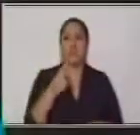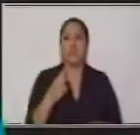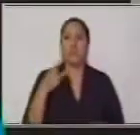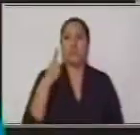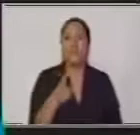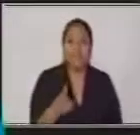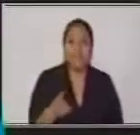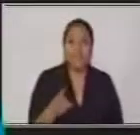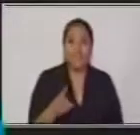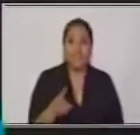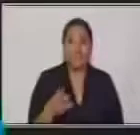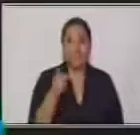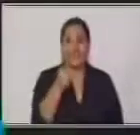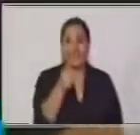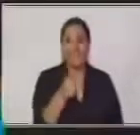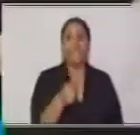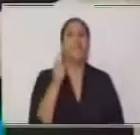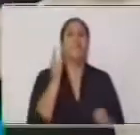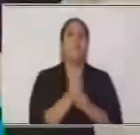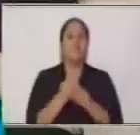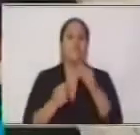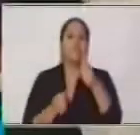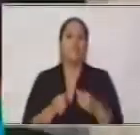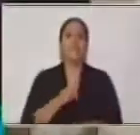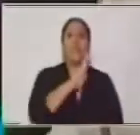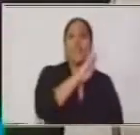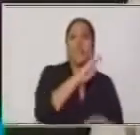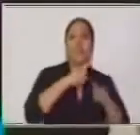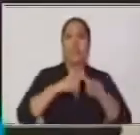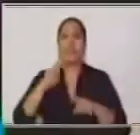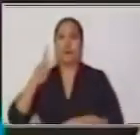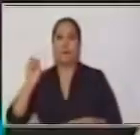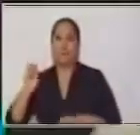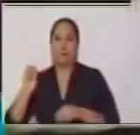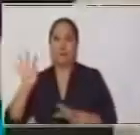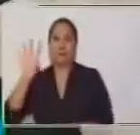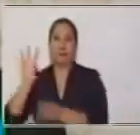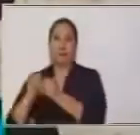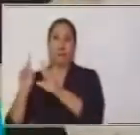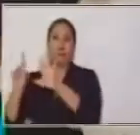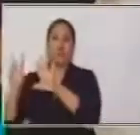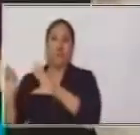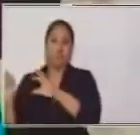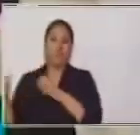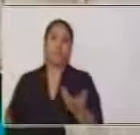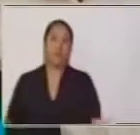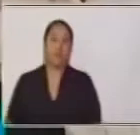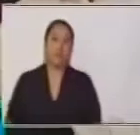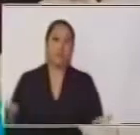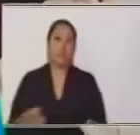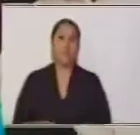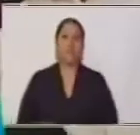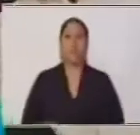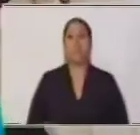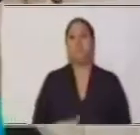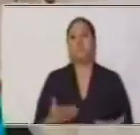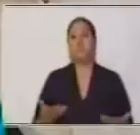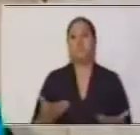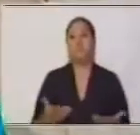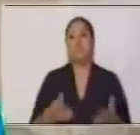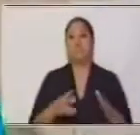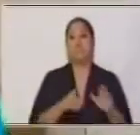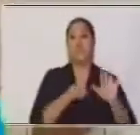y a las tres. Excelente. Tres por veinte, sesenta. Tres por veinte, sesenta. Cinco por doce,